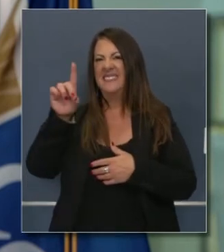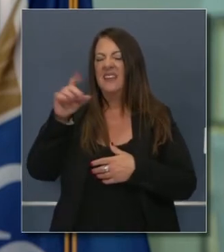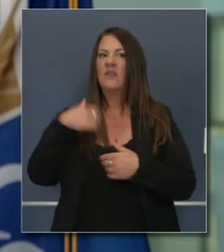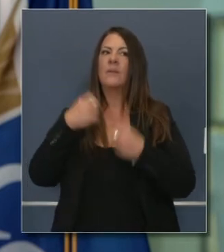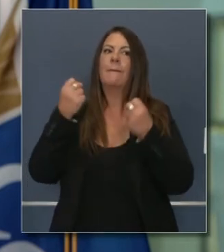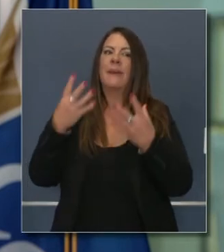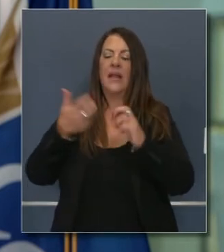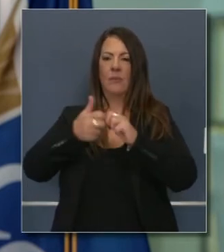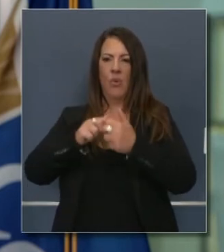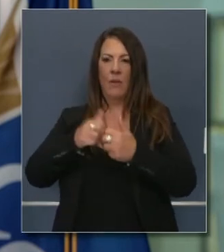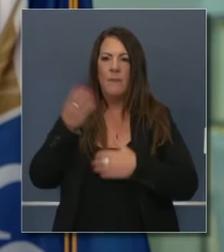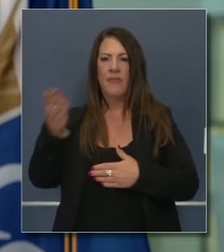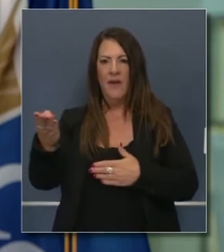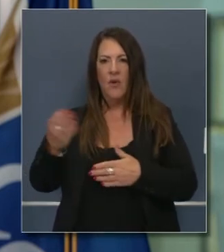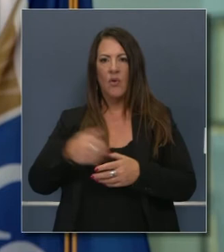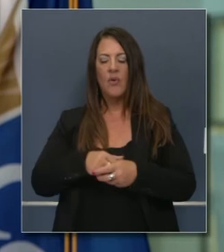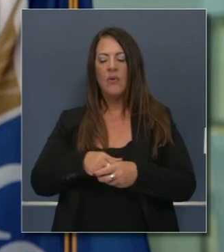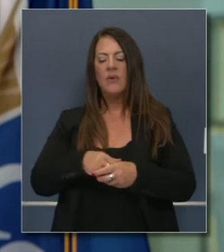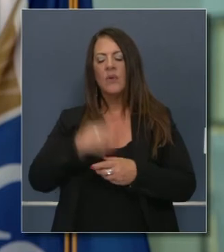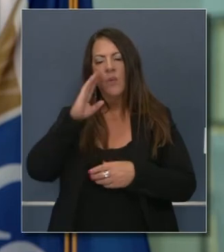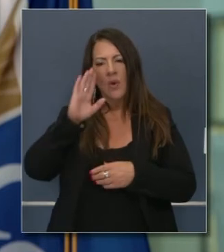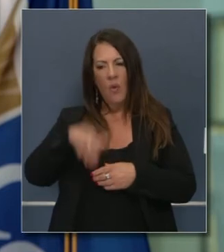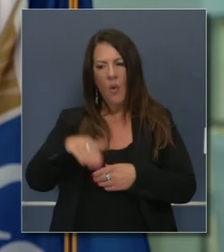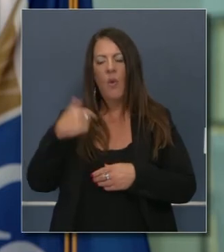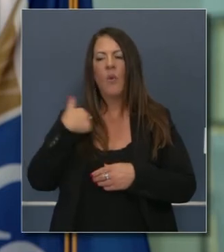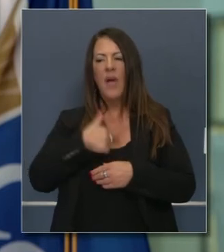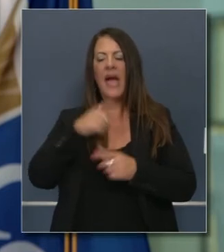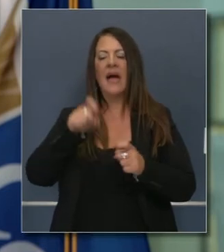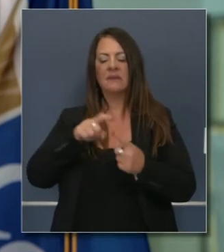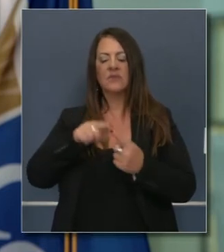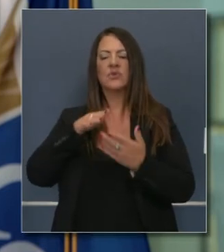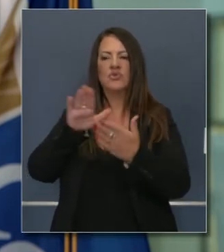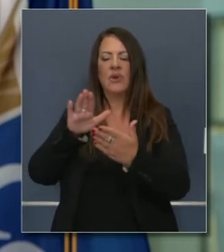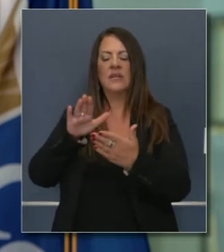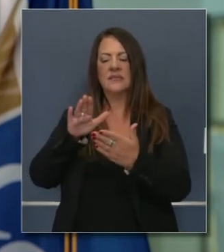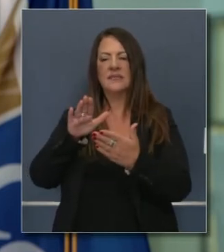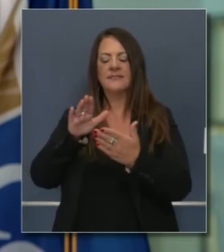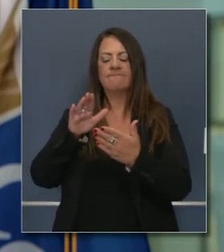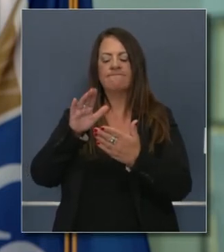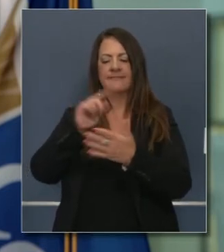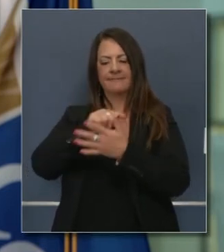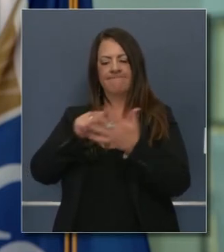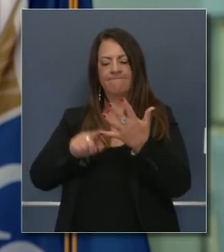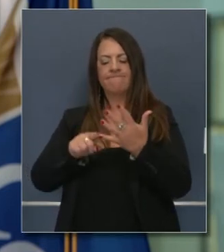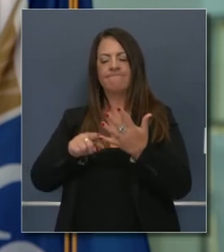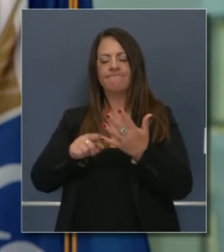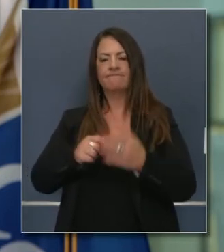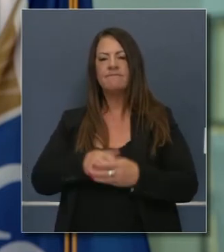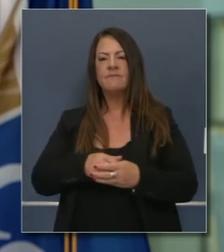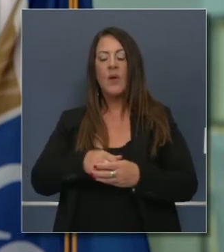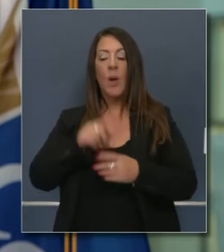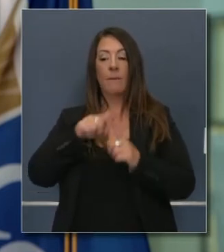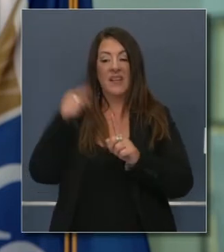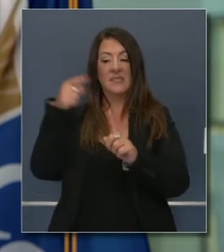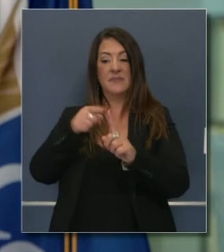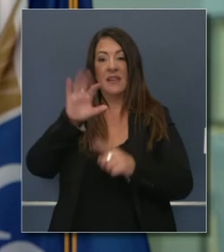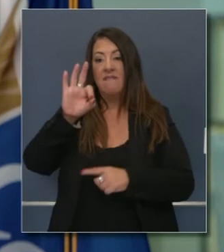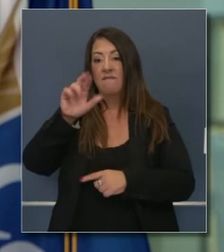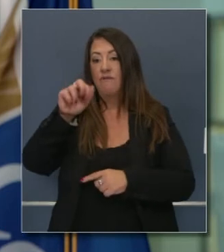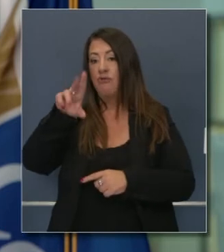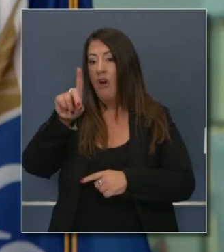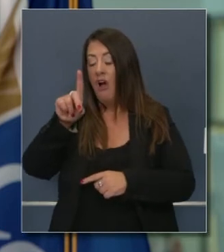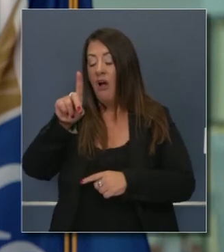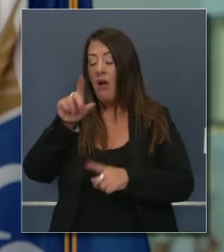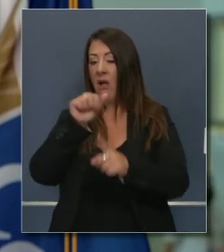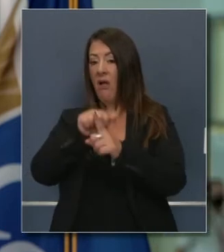desempleo pero hay varios retos. Es complejo y tenemos que lidiar con estos diferentes retos en tiempo real y este ejemplo específico de